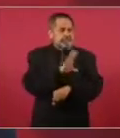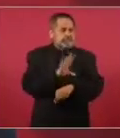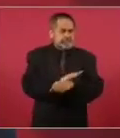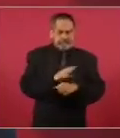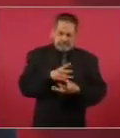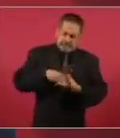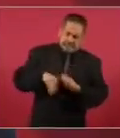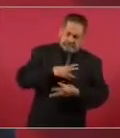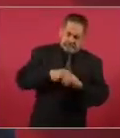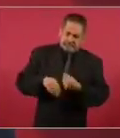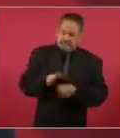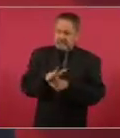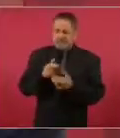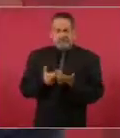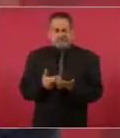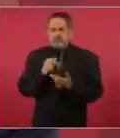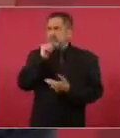autosuficiencia alimentaria.